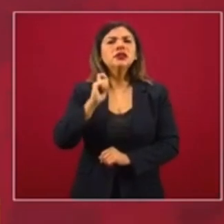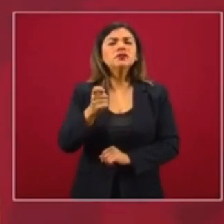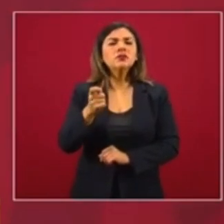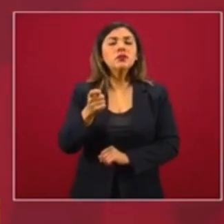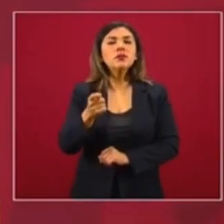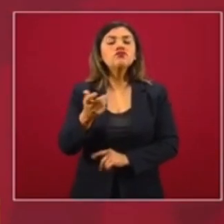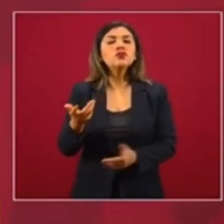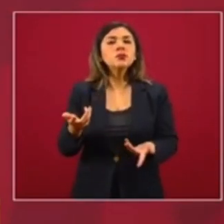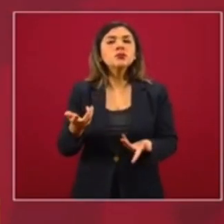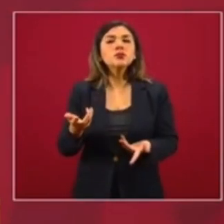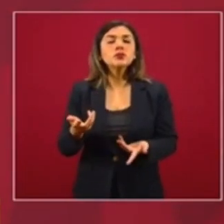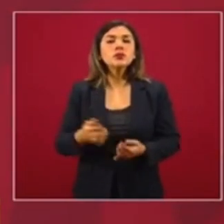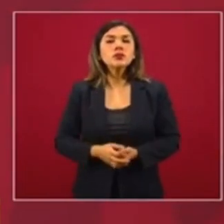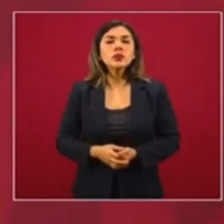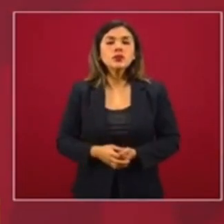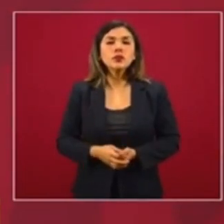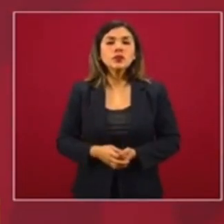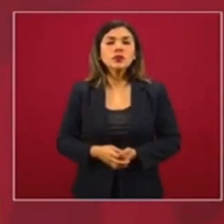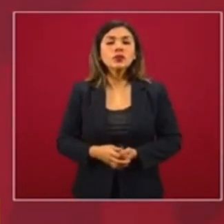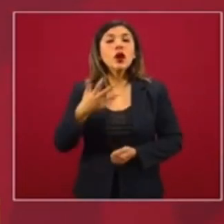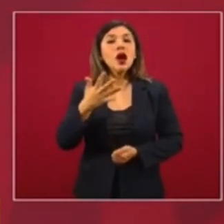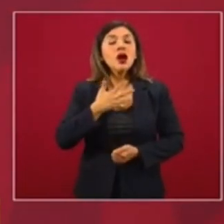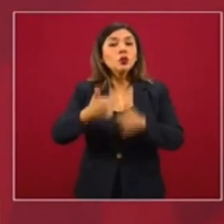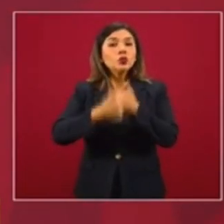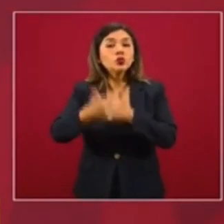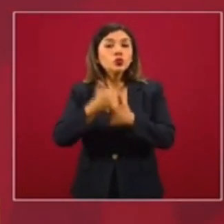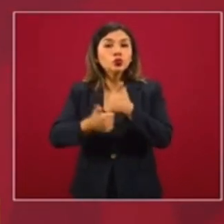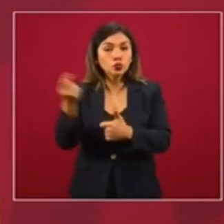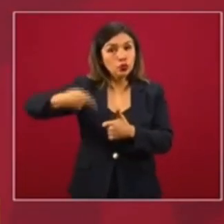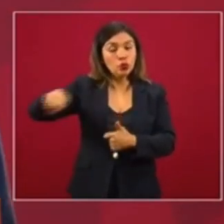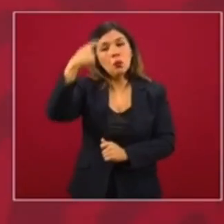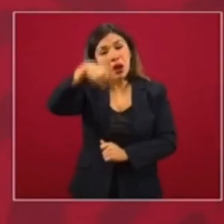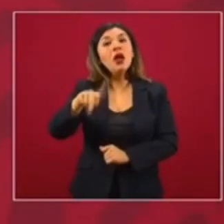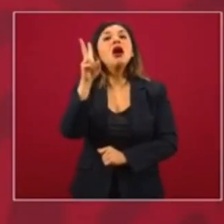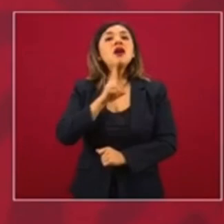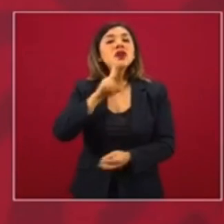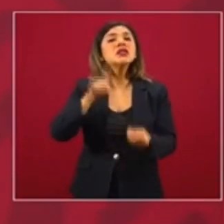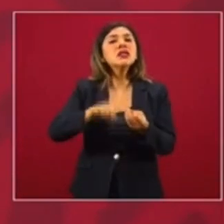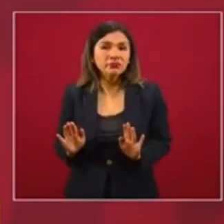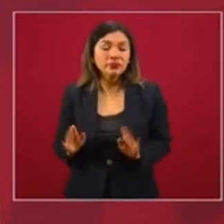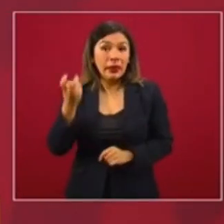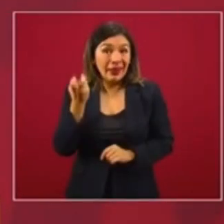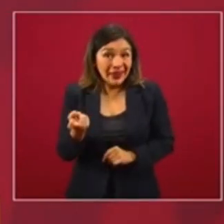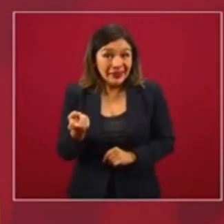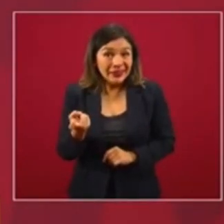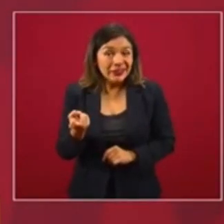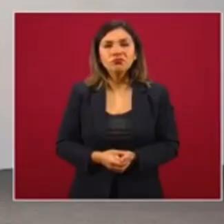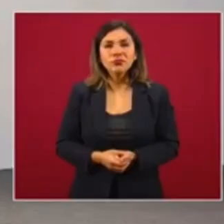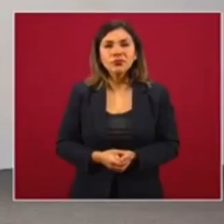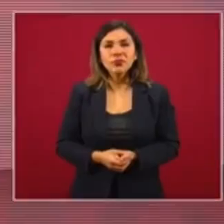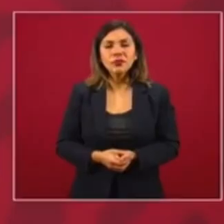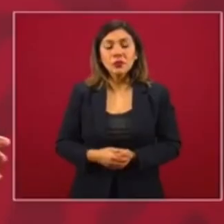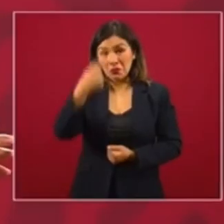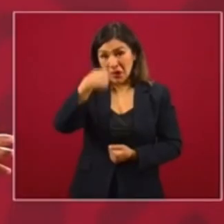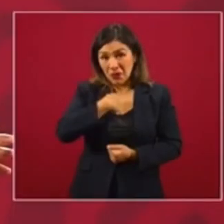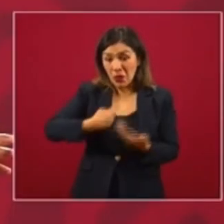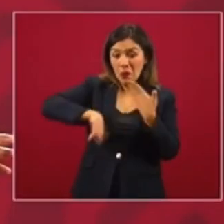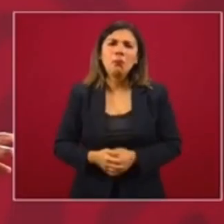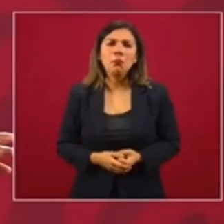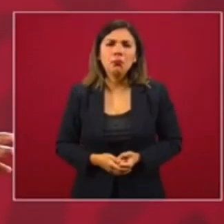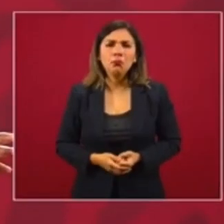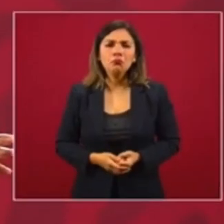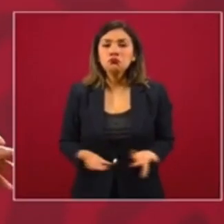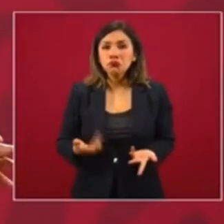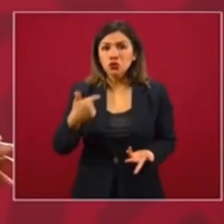hay un concurso para ver quién es el que más me insulta, eso no afecta en nada.